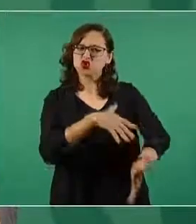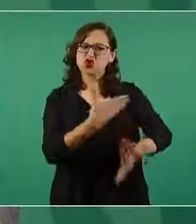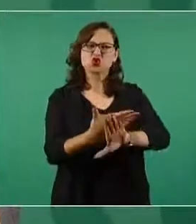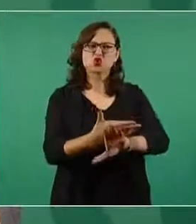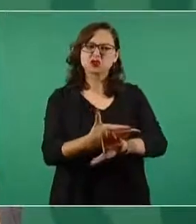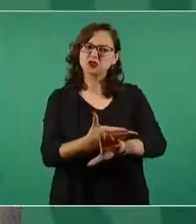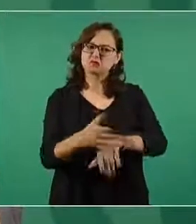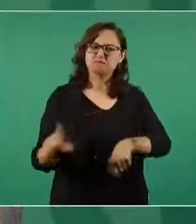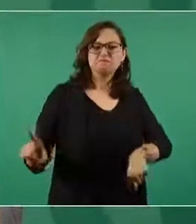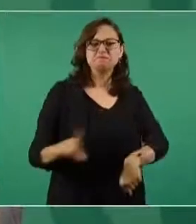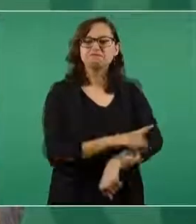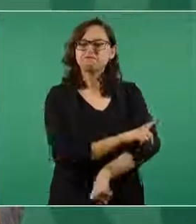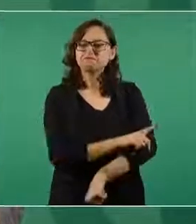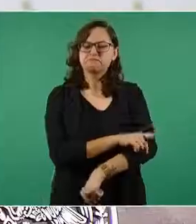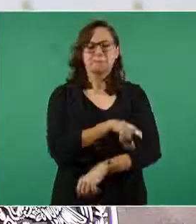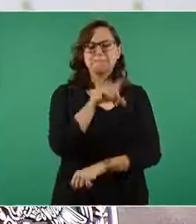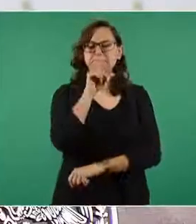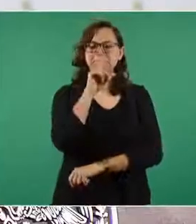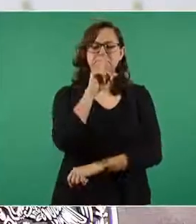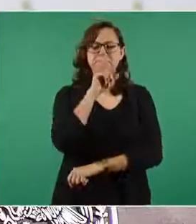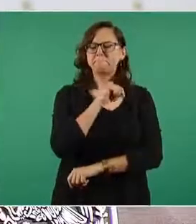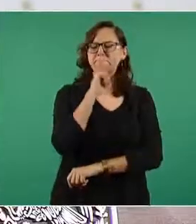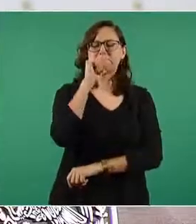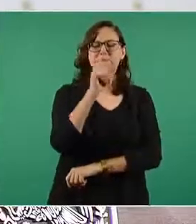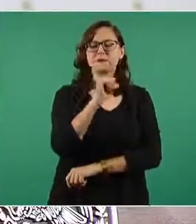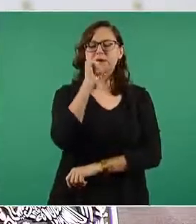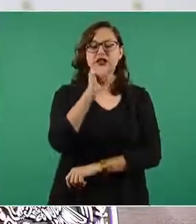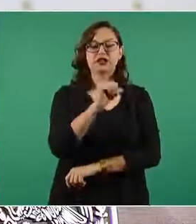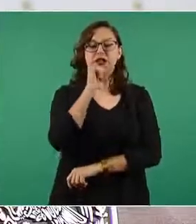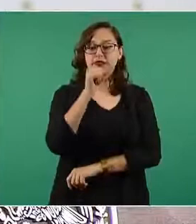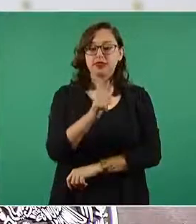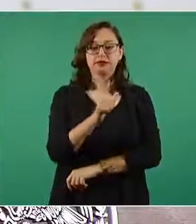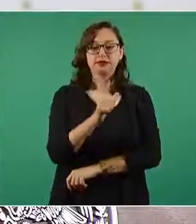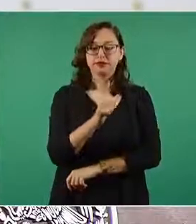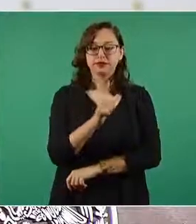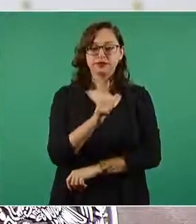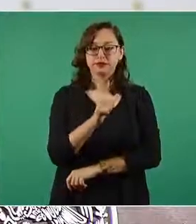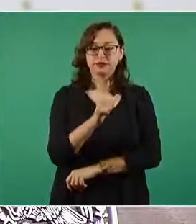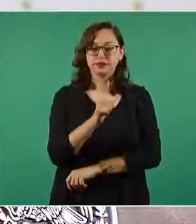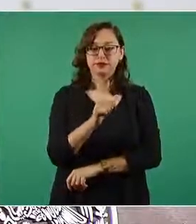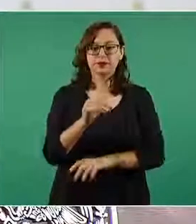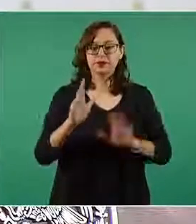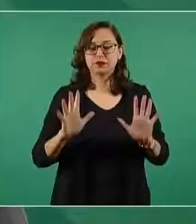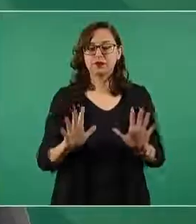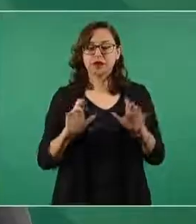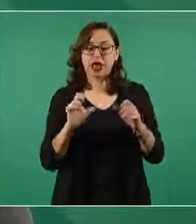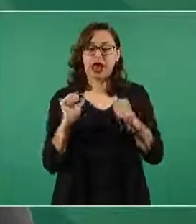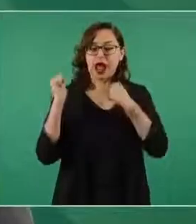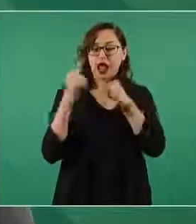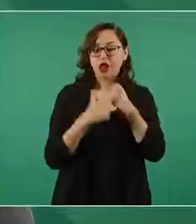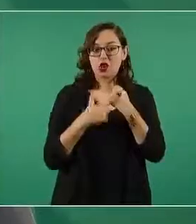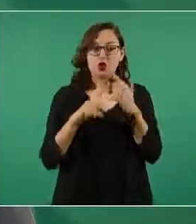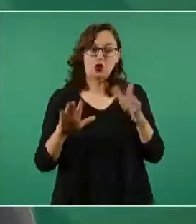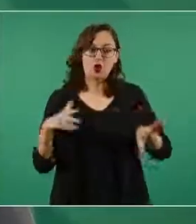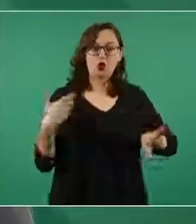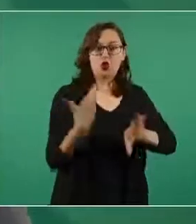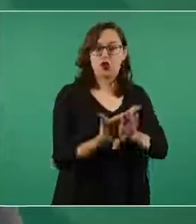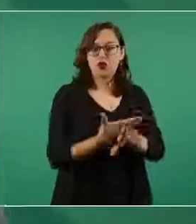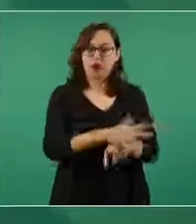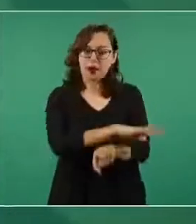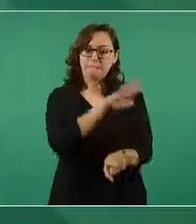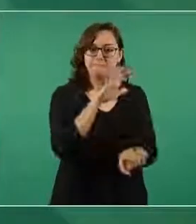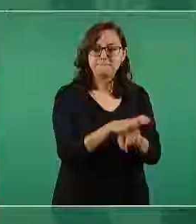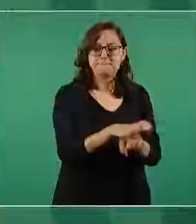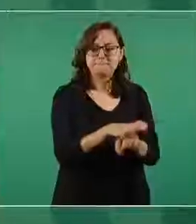hecho ni se aplicará ninguna política represiva en